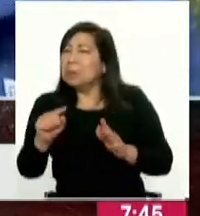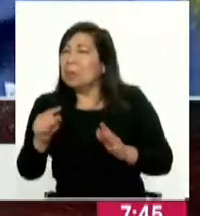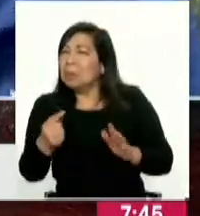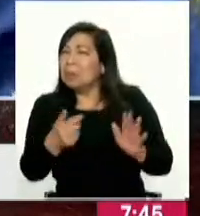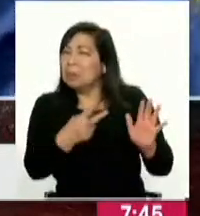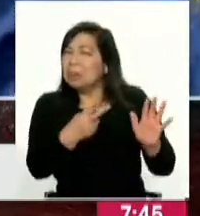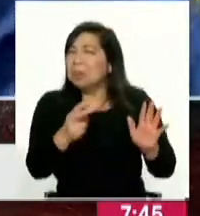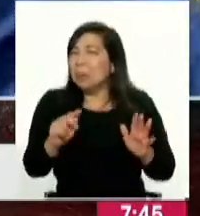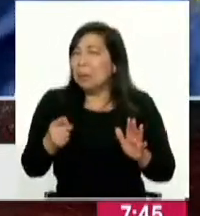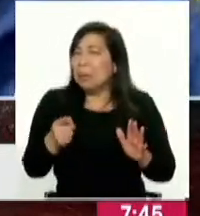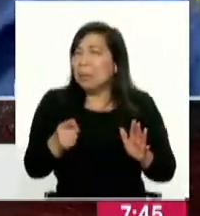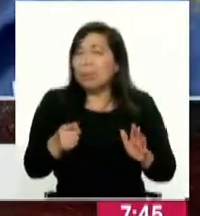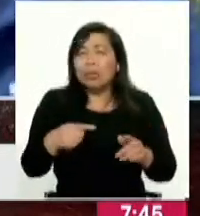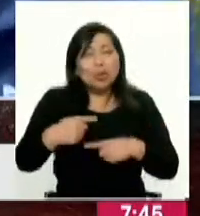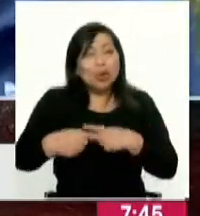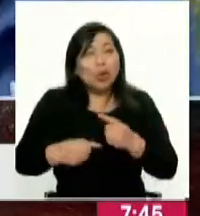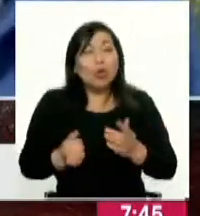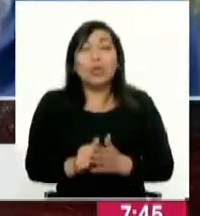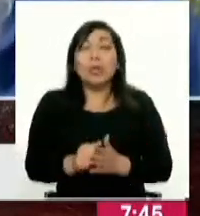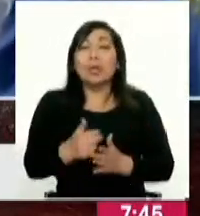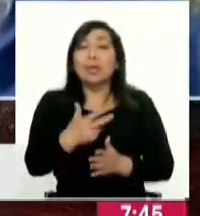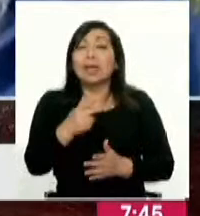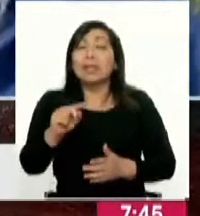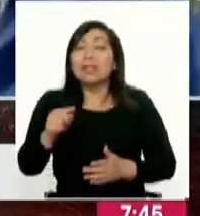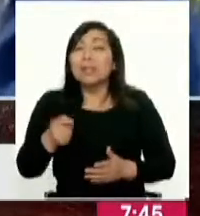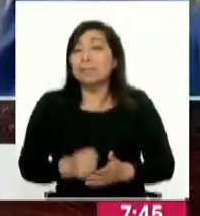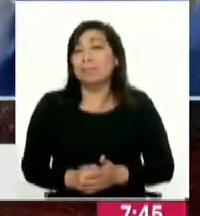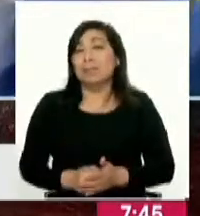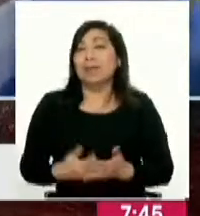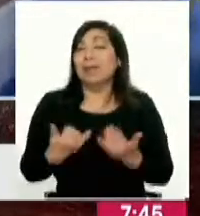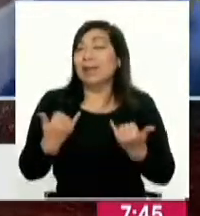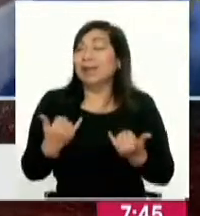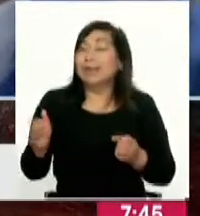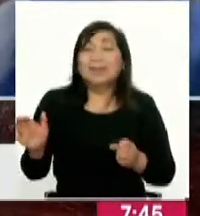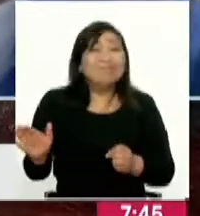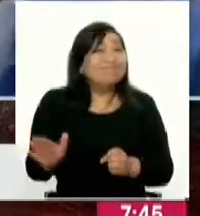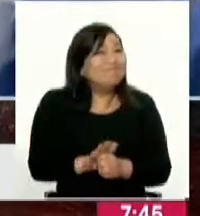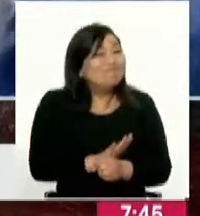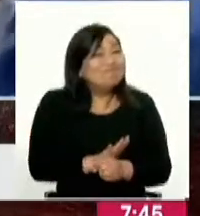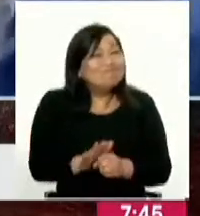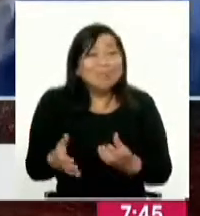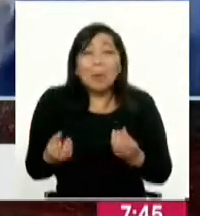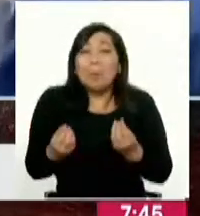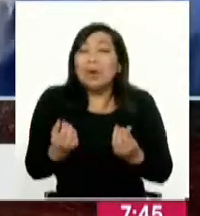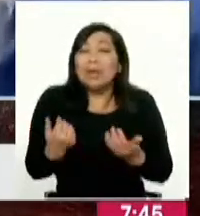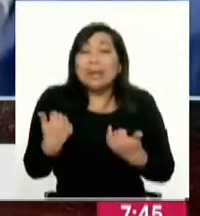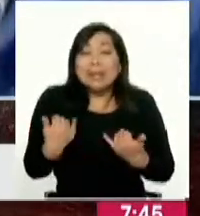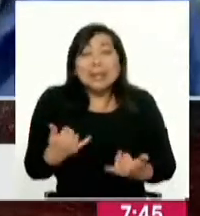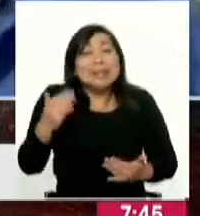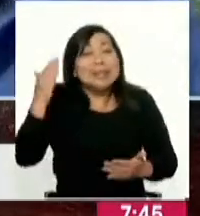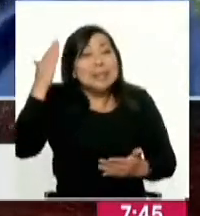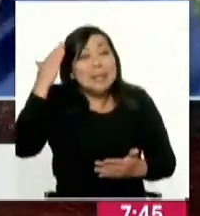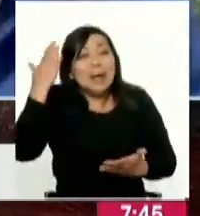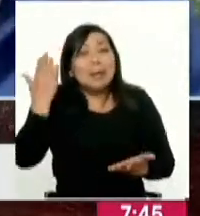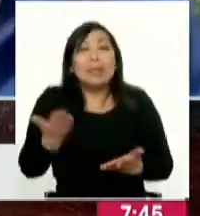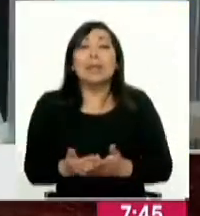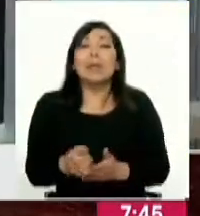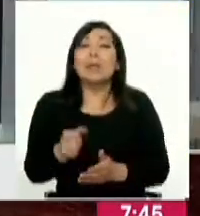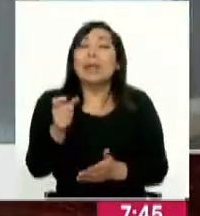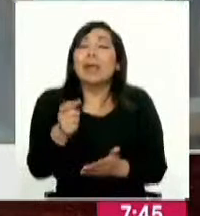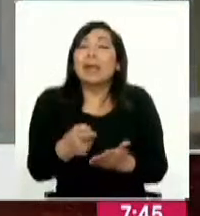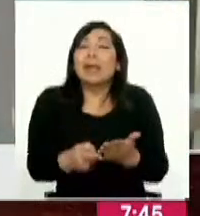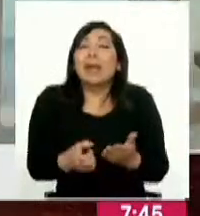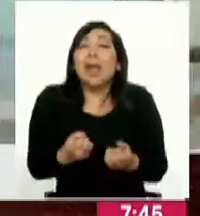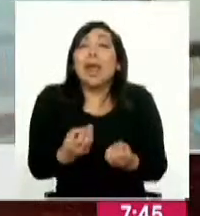700 mil diarias hoy tenemos 300 mil es complicado también porque entendemos así como los usuarios